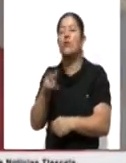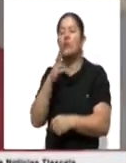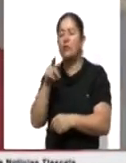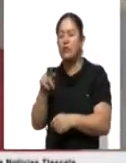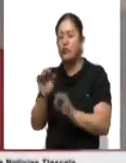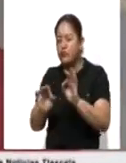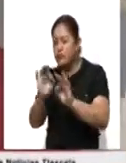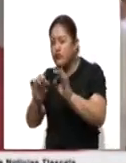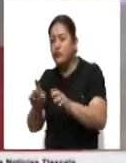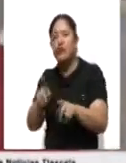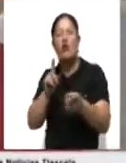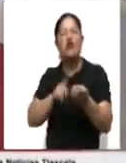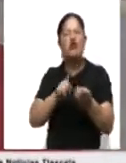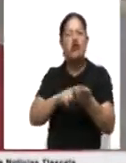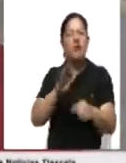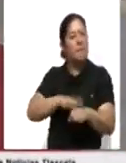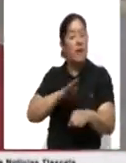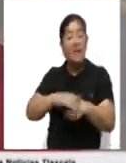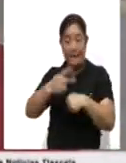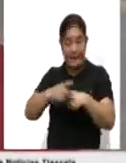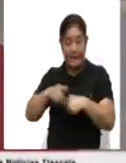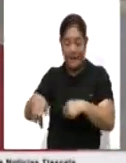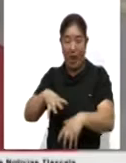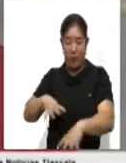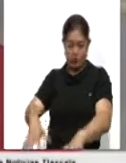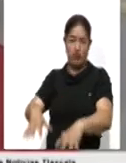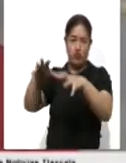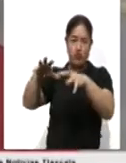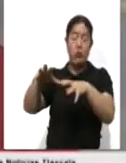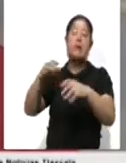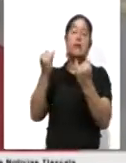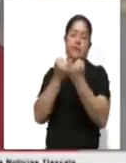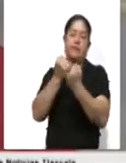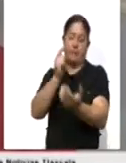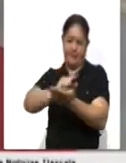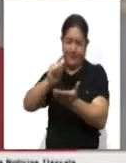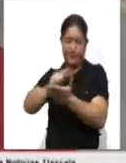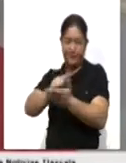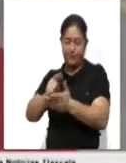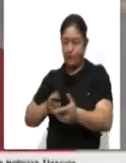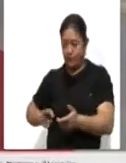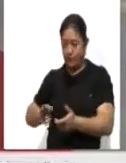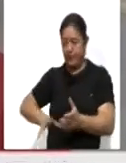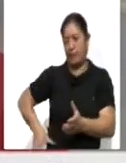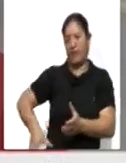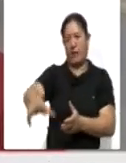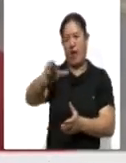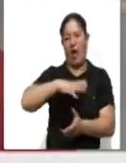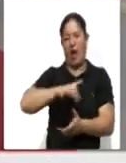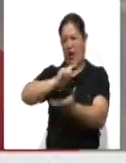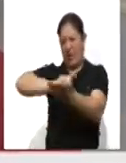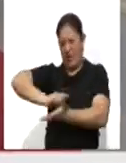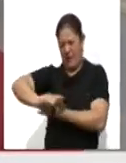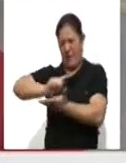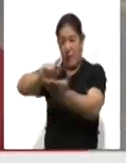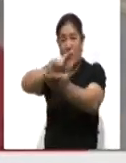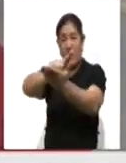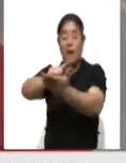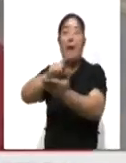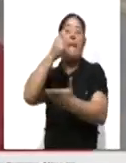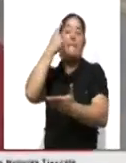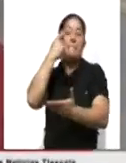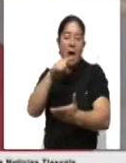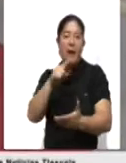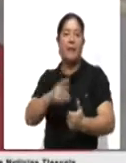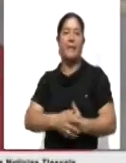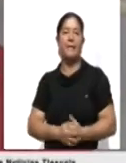de botella donde se generan más las inundaciones o bien encharcamientos dentro de las barrancas y puedan producir algún, ya sea